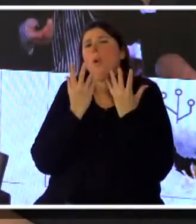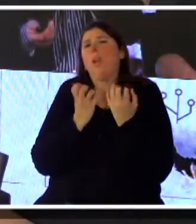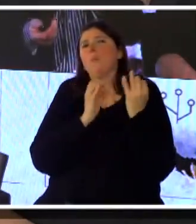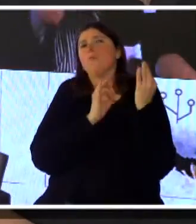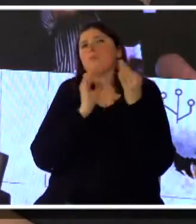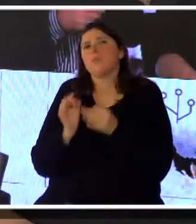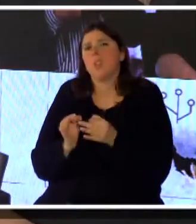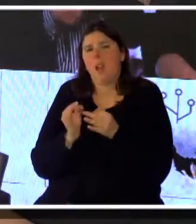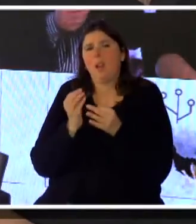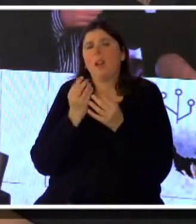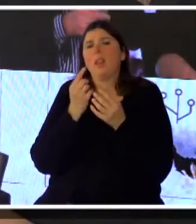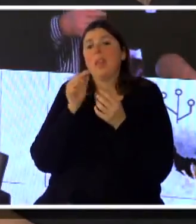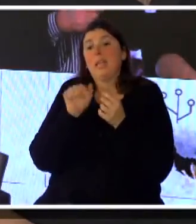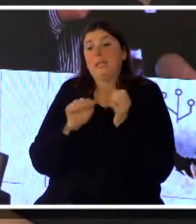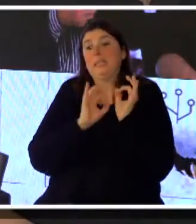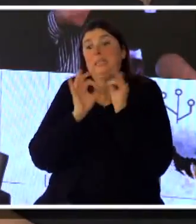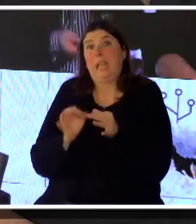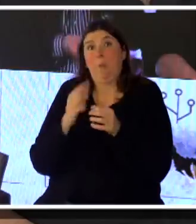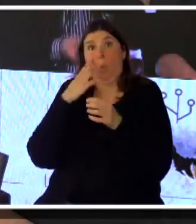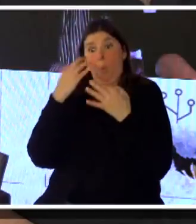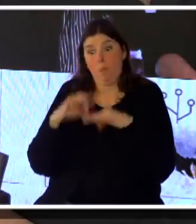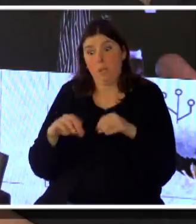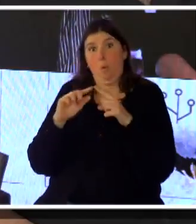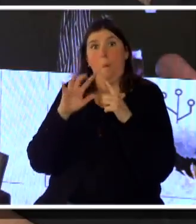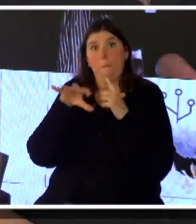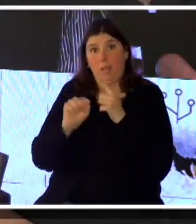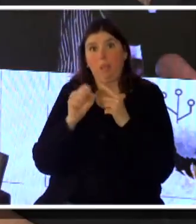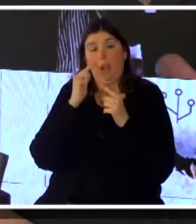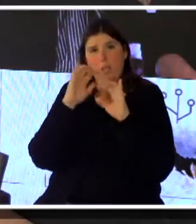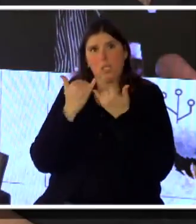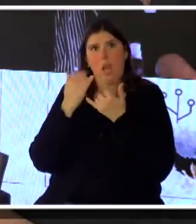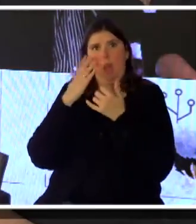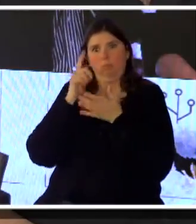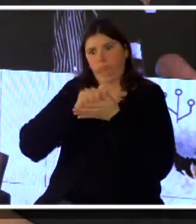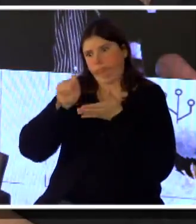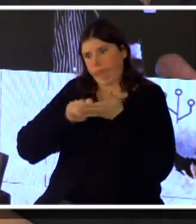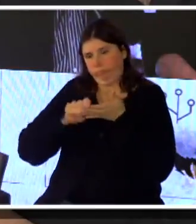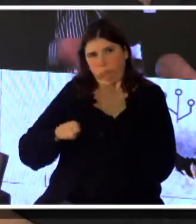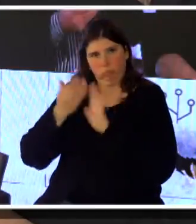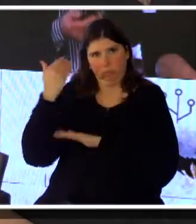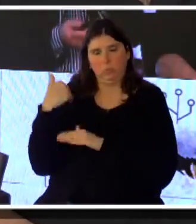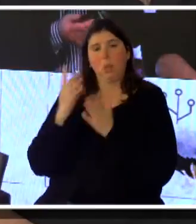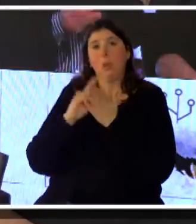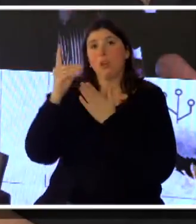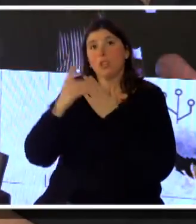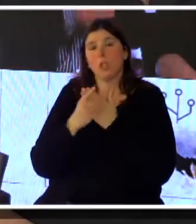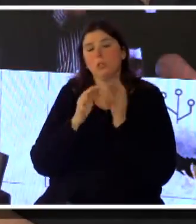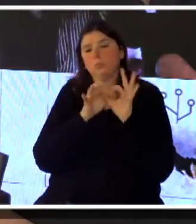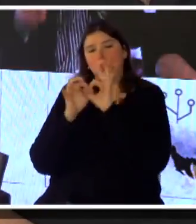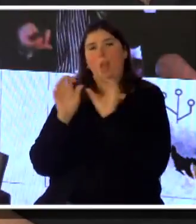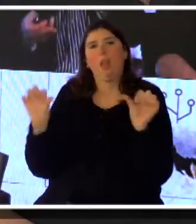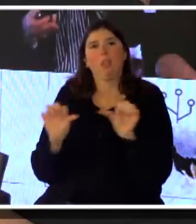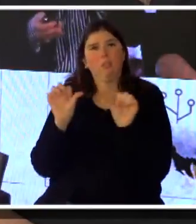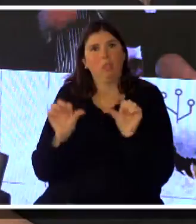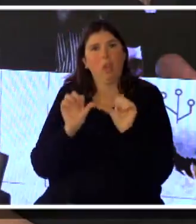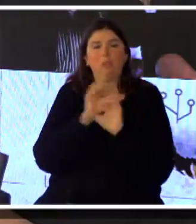si llegamos o no llegamos a las metas que nosotros mismos nos planteamos. Y los proyectos naturalmente tienen que ver con una actividad que comienza y que